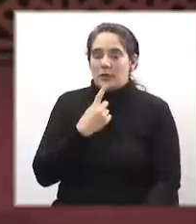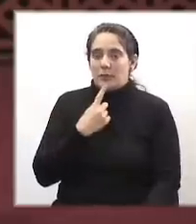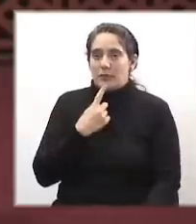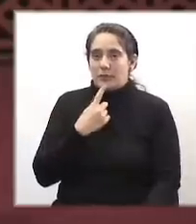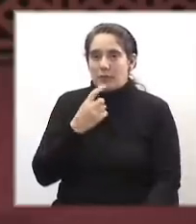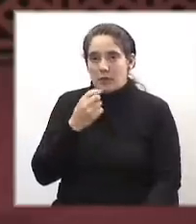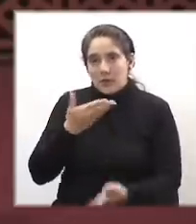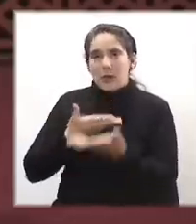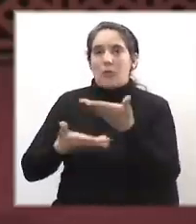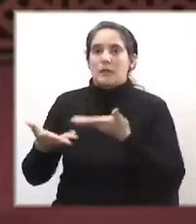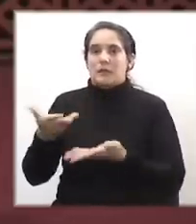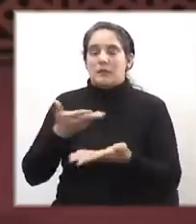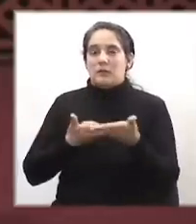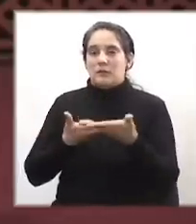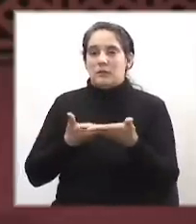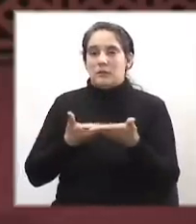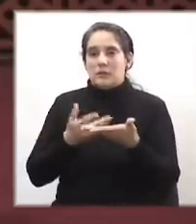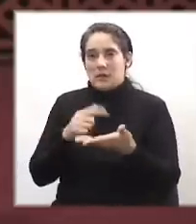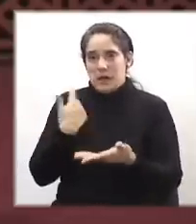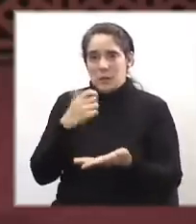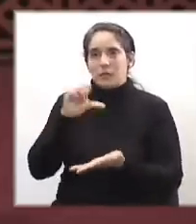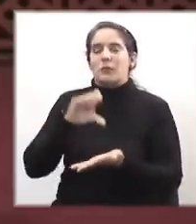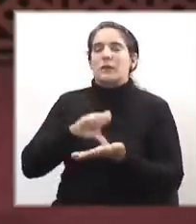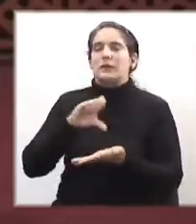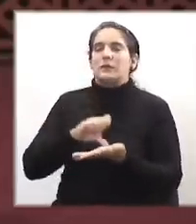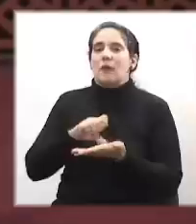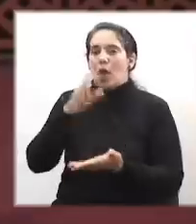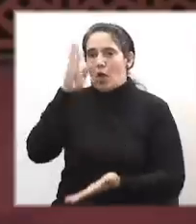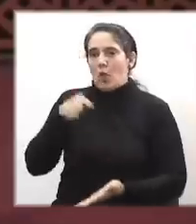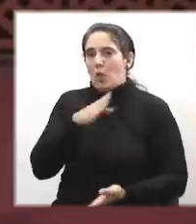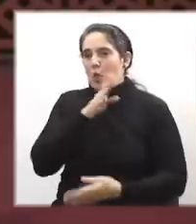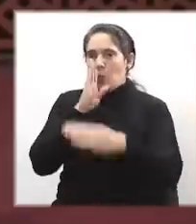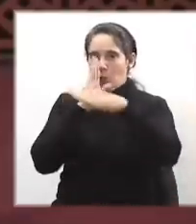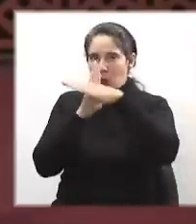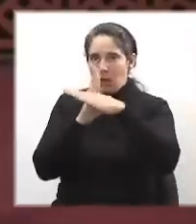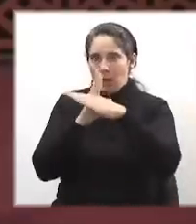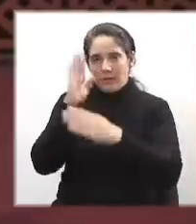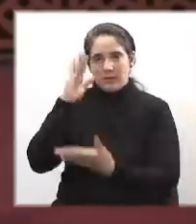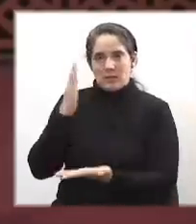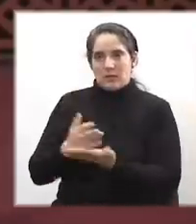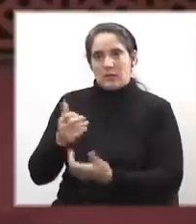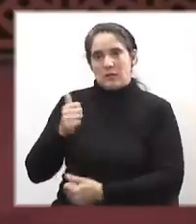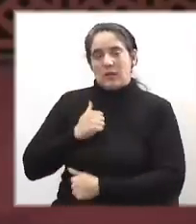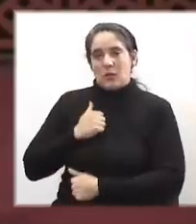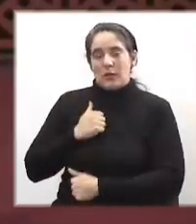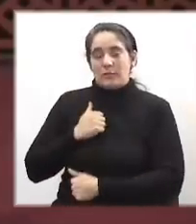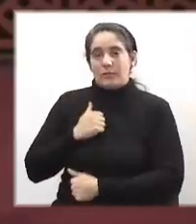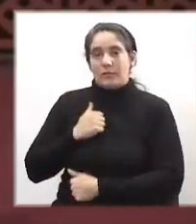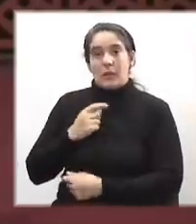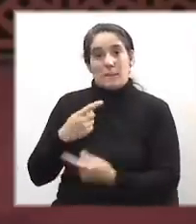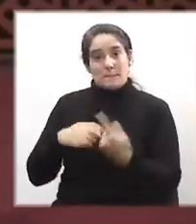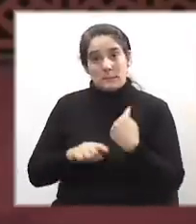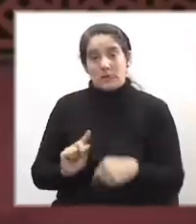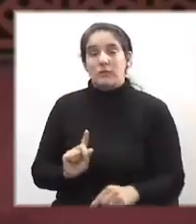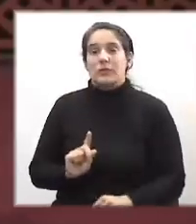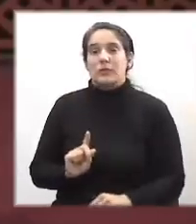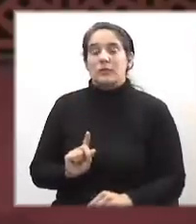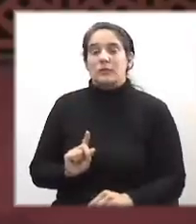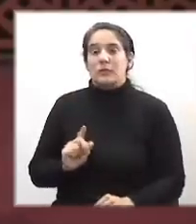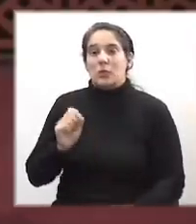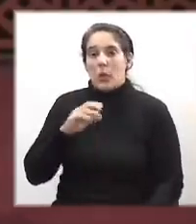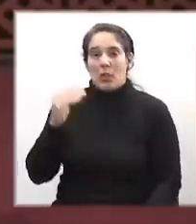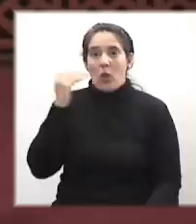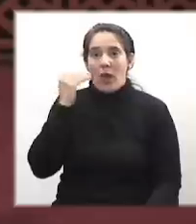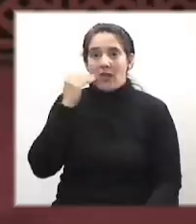que compartimos de que en nuestro país nunca más haya dictadura. sin embargo, cuando en